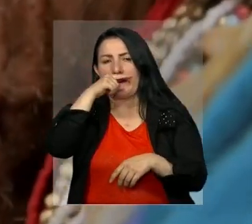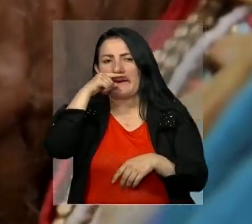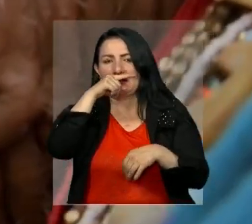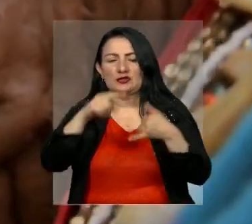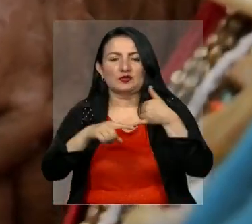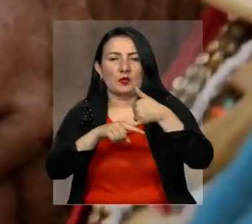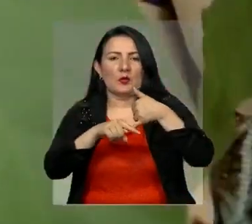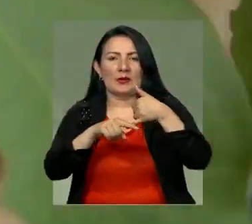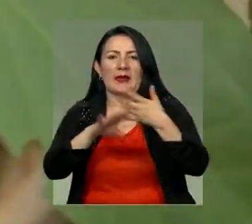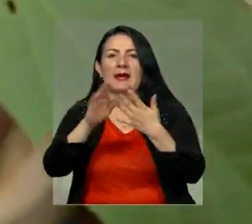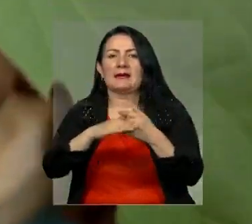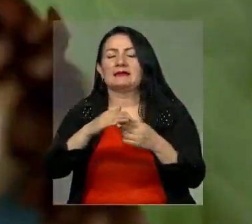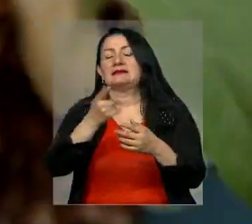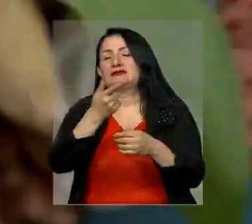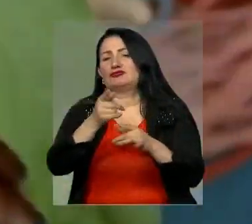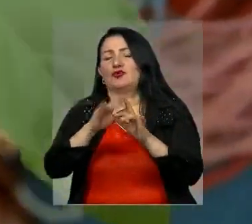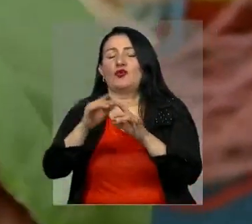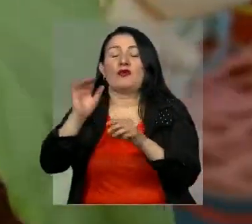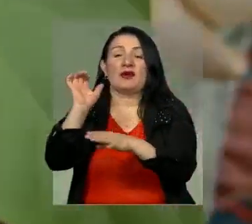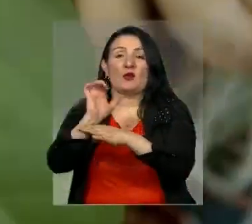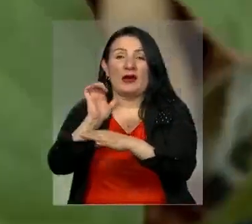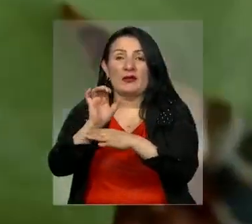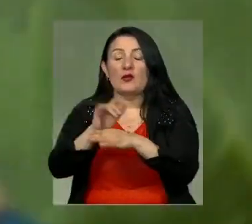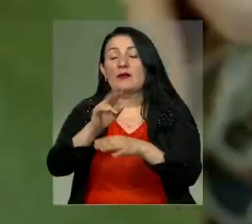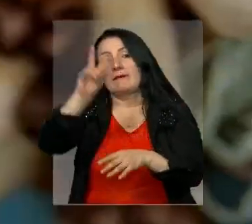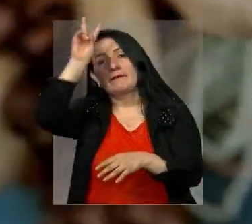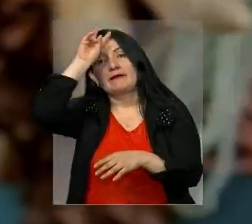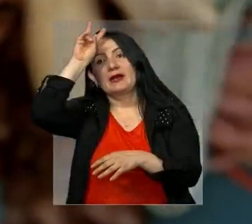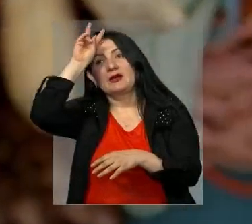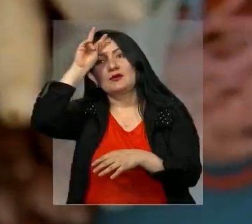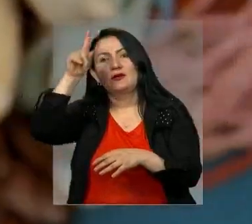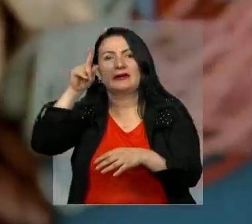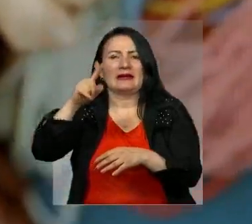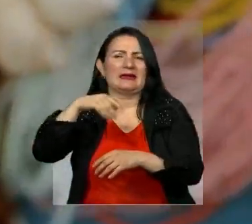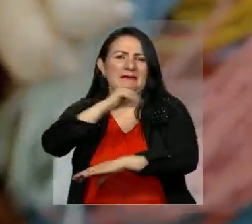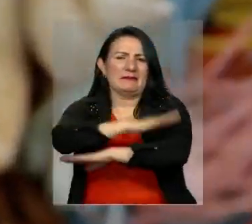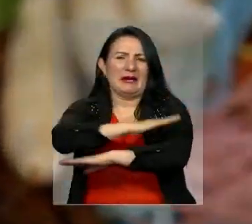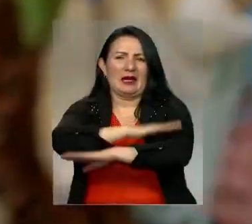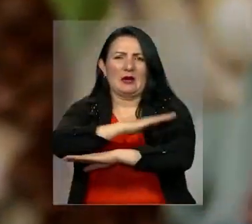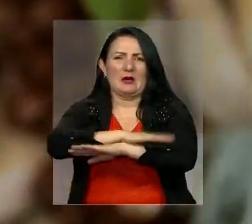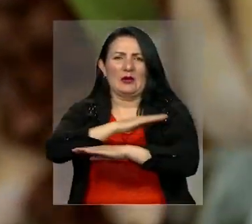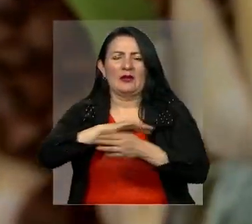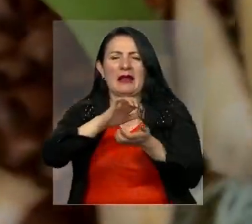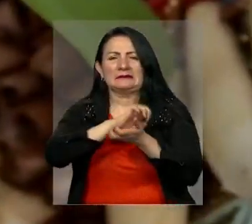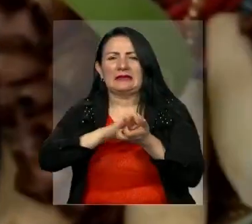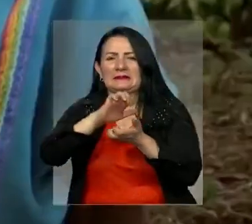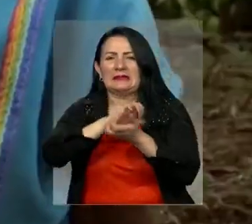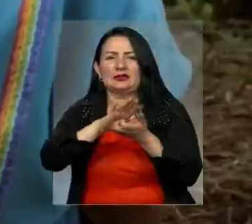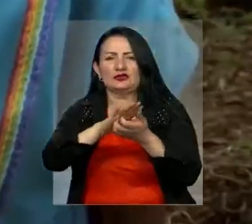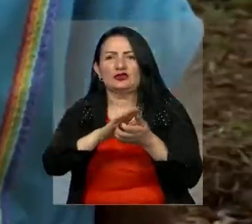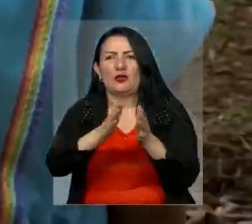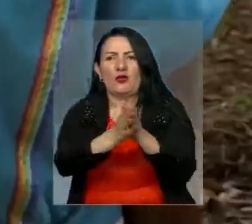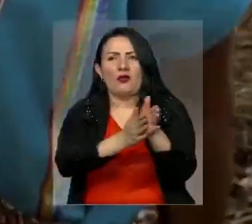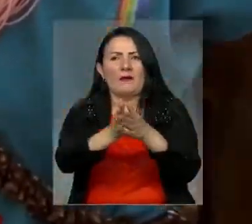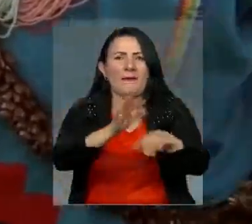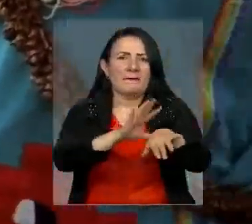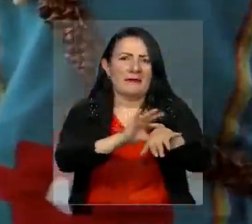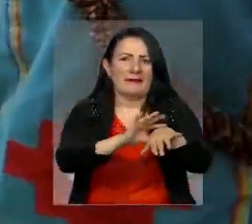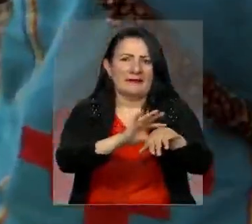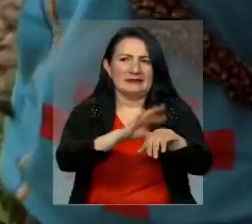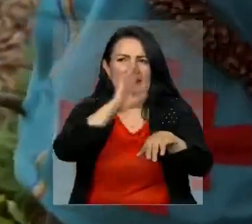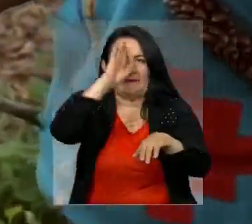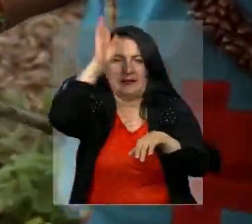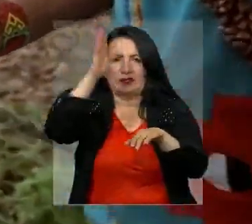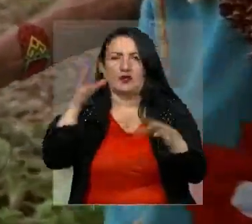otros países como Ecuador, Perú y Brasil. Fue embajador del Yajé y se caracterizó por ser un líder de la medicina tradicional en muchos pueblos